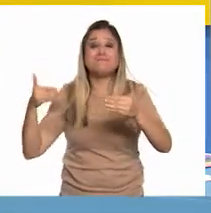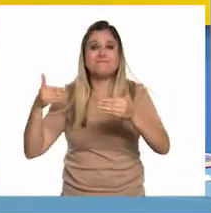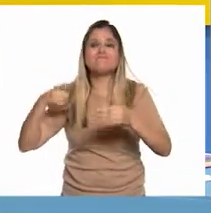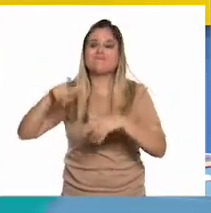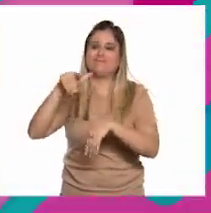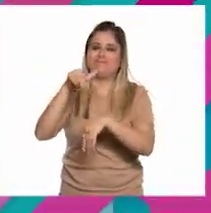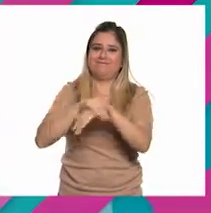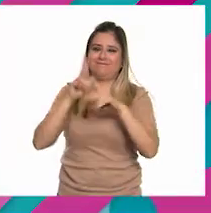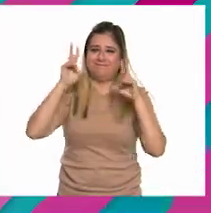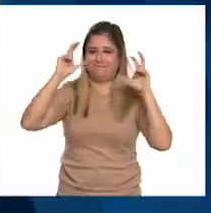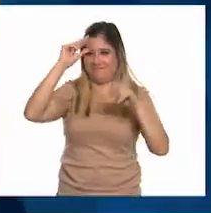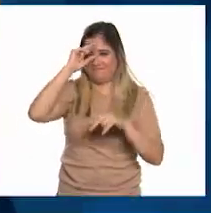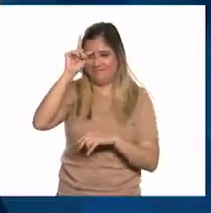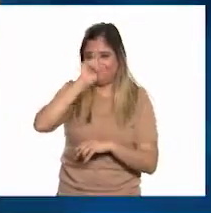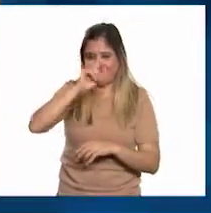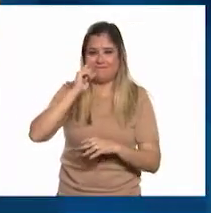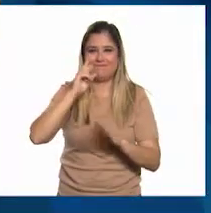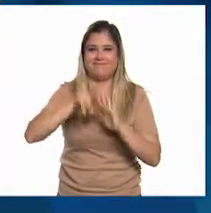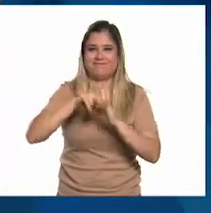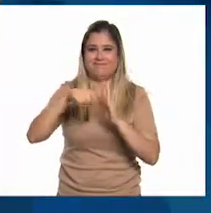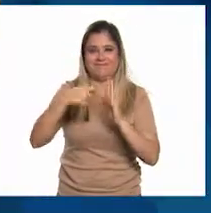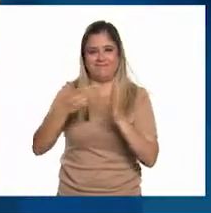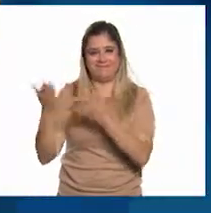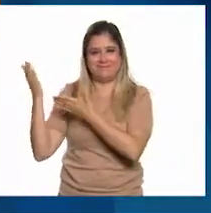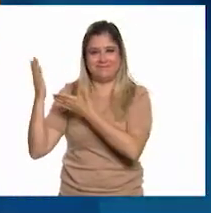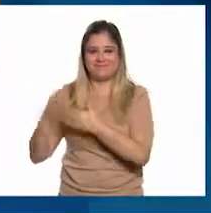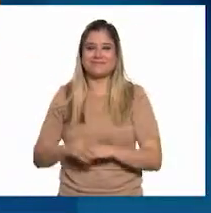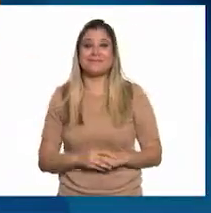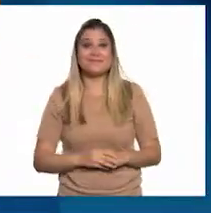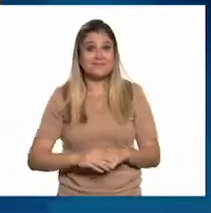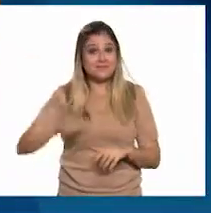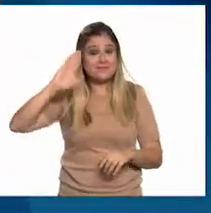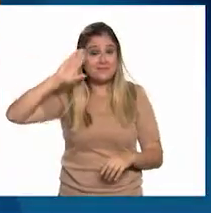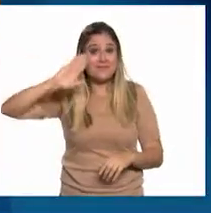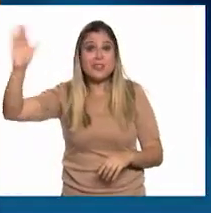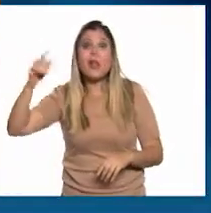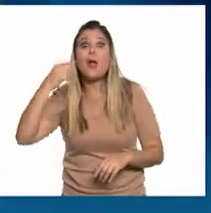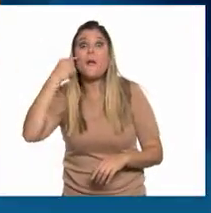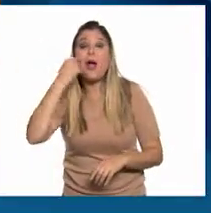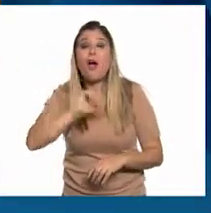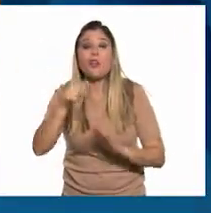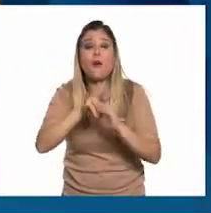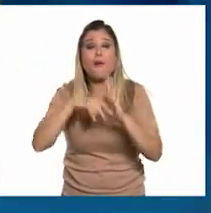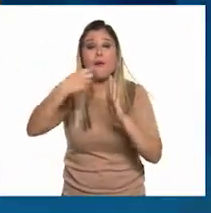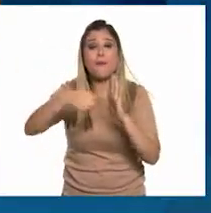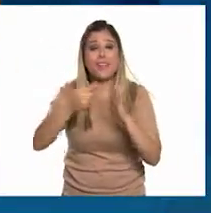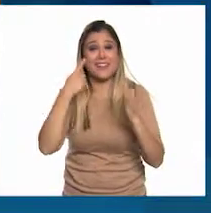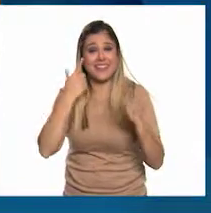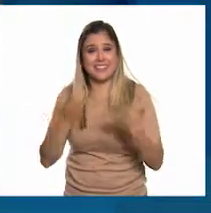nuestro amigo Ajo Listo. ¡Hola! ¡Vamos a ver el siguiente video!